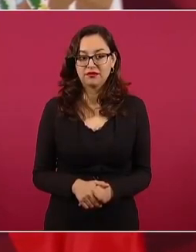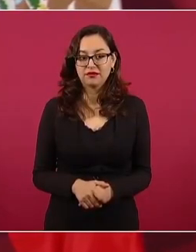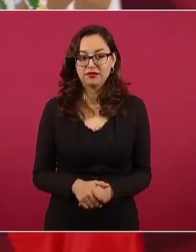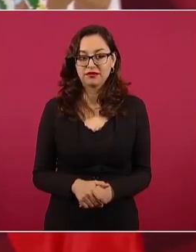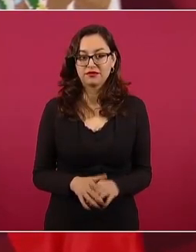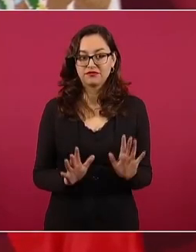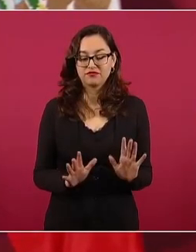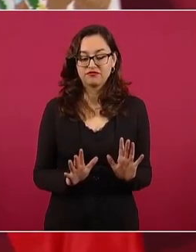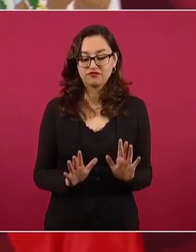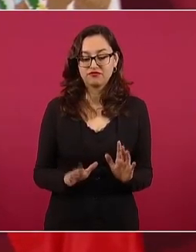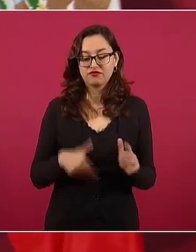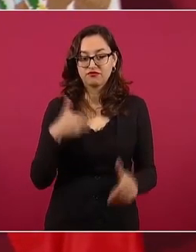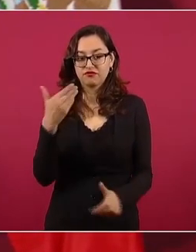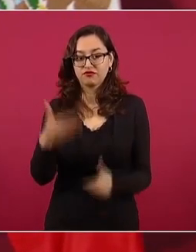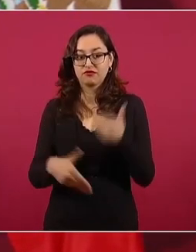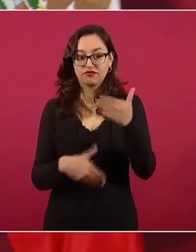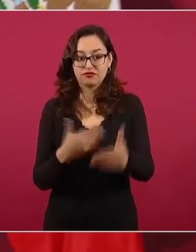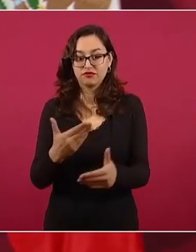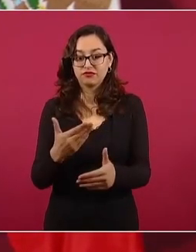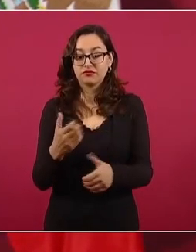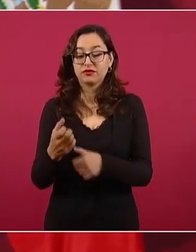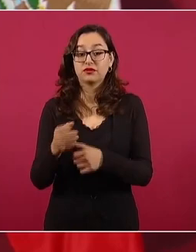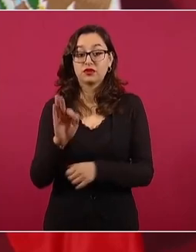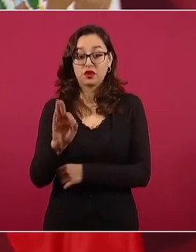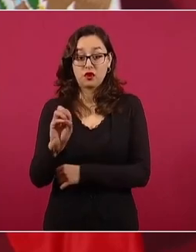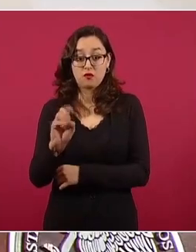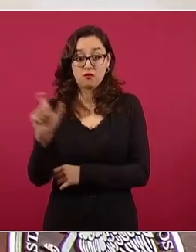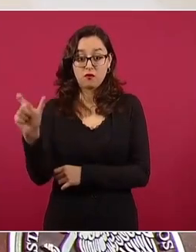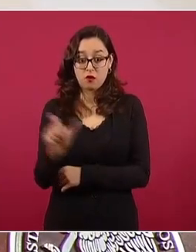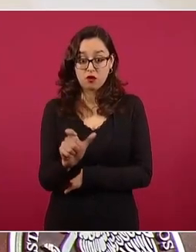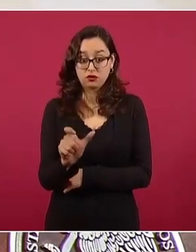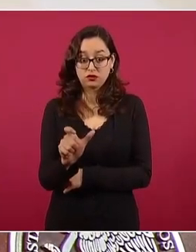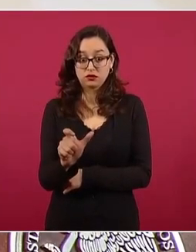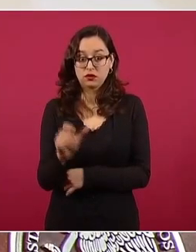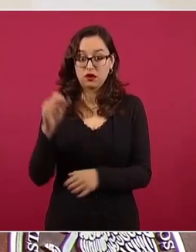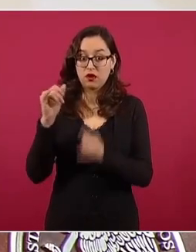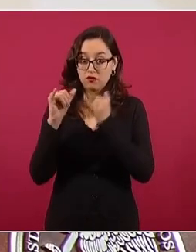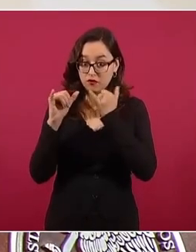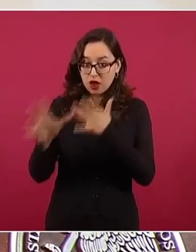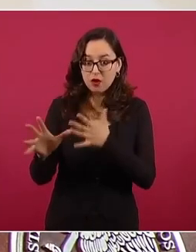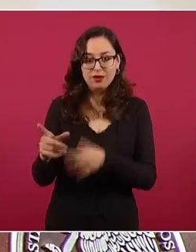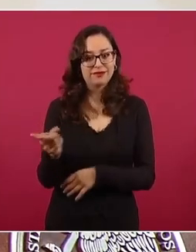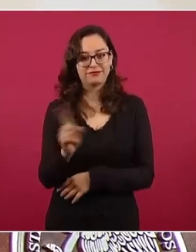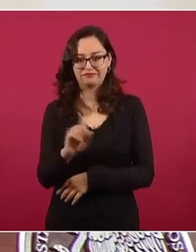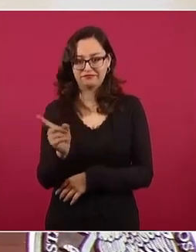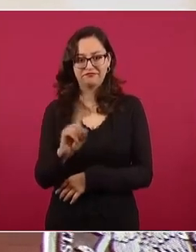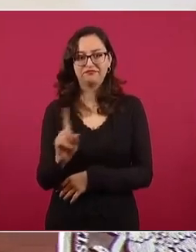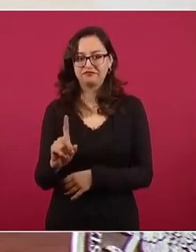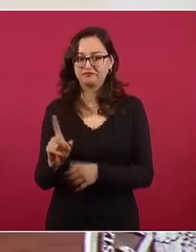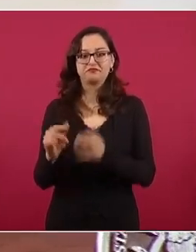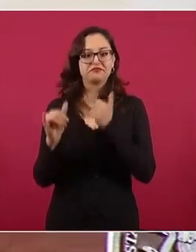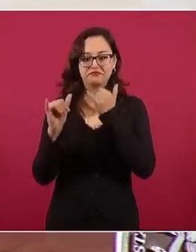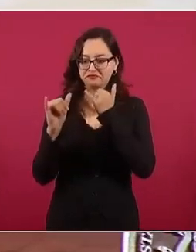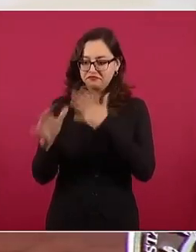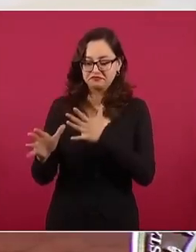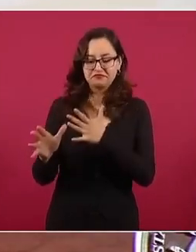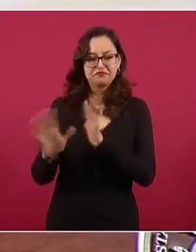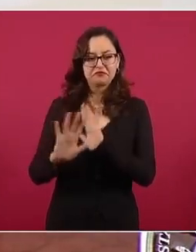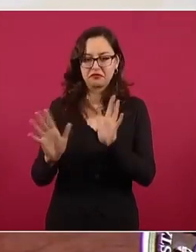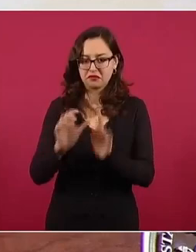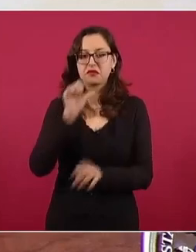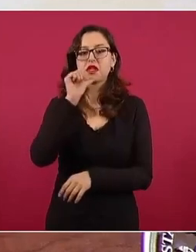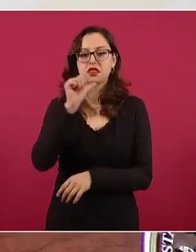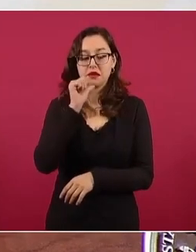por Fox, pero no se le obstaculiza tanto.